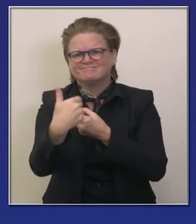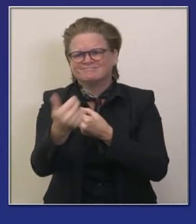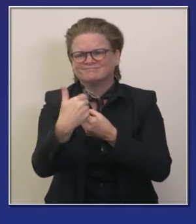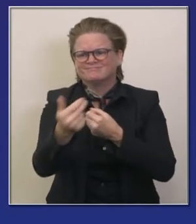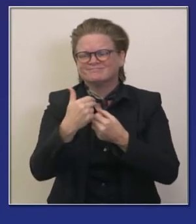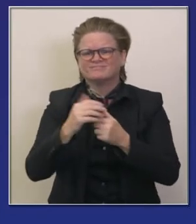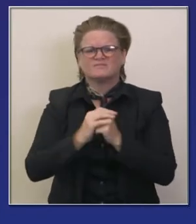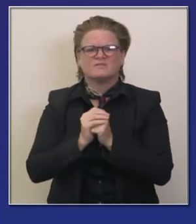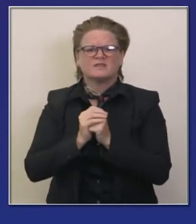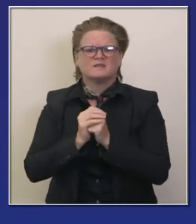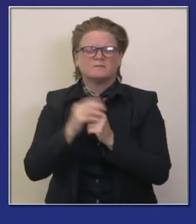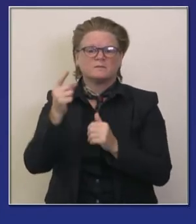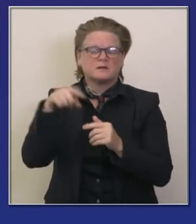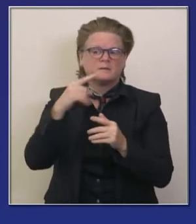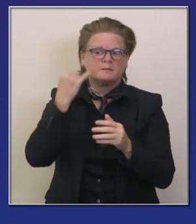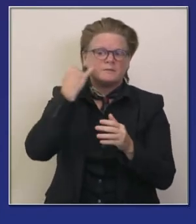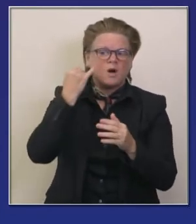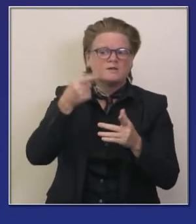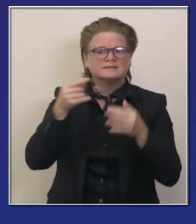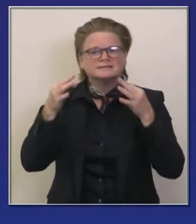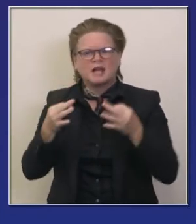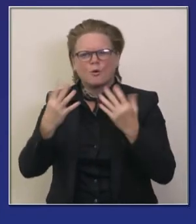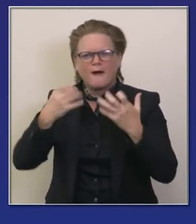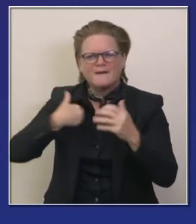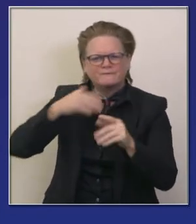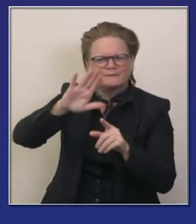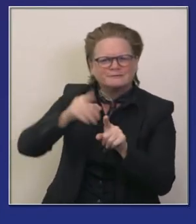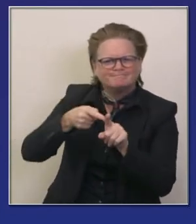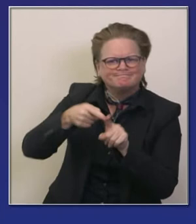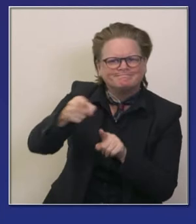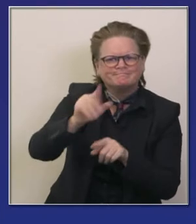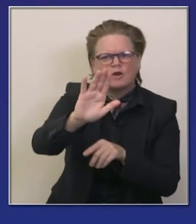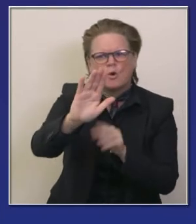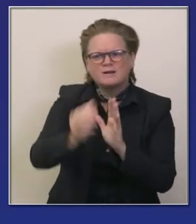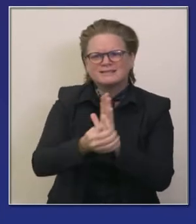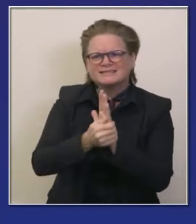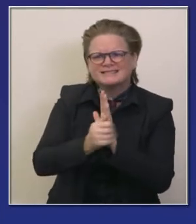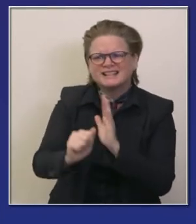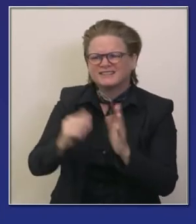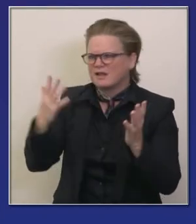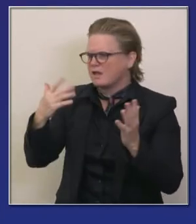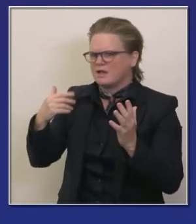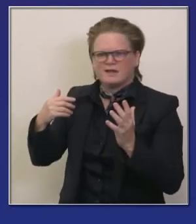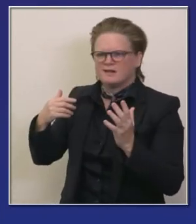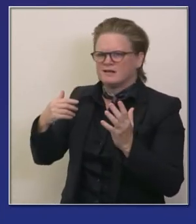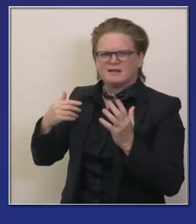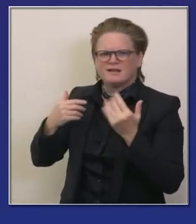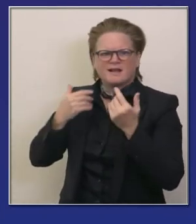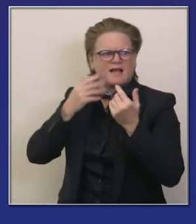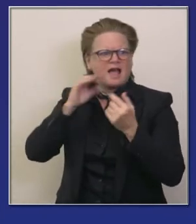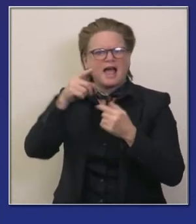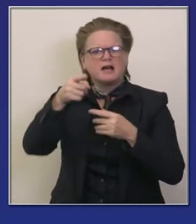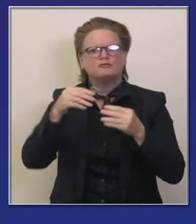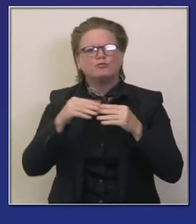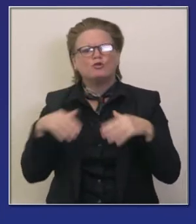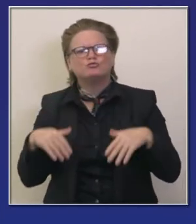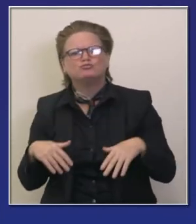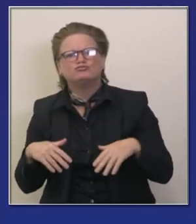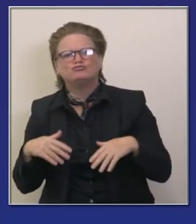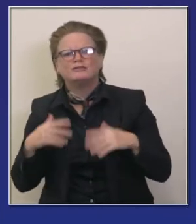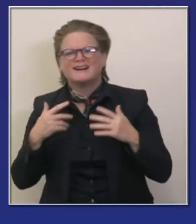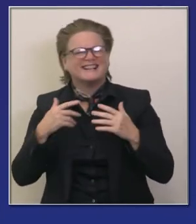profesional médico la oportunidad de proporcionar su pericia médica en un momento cuando es muy